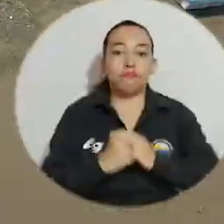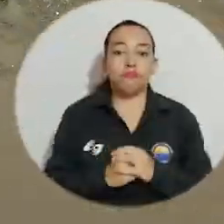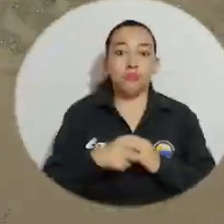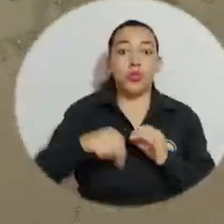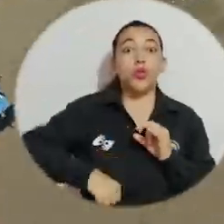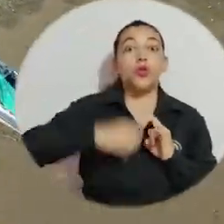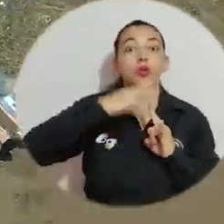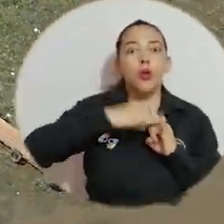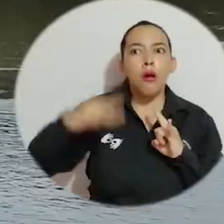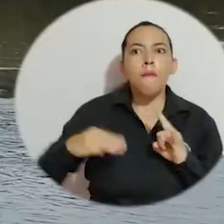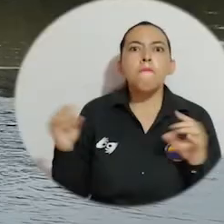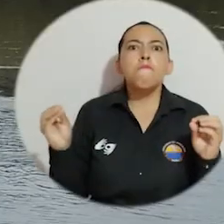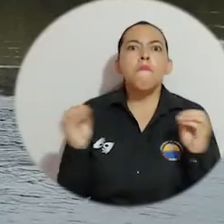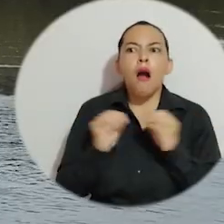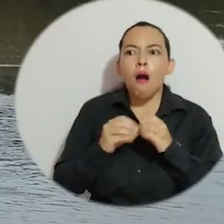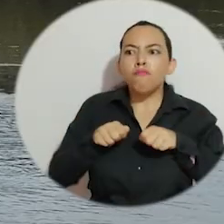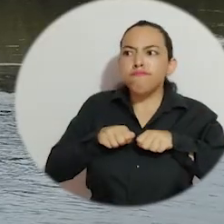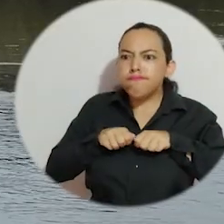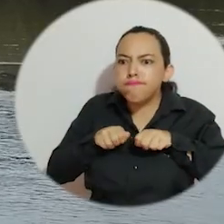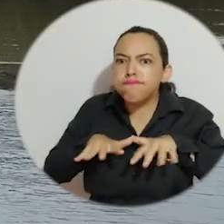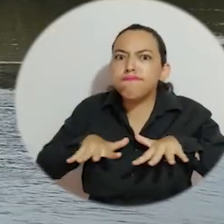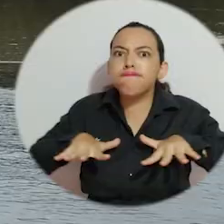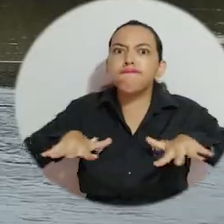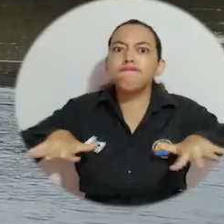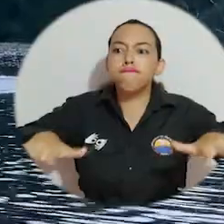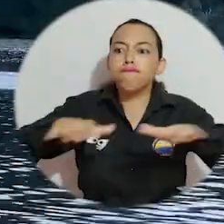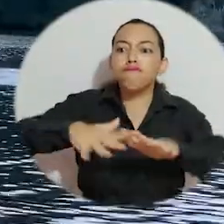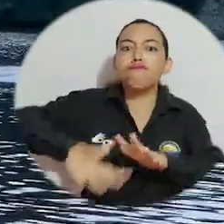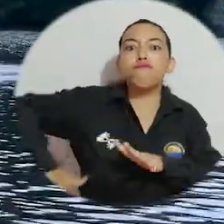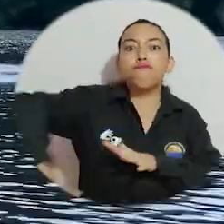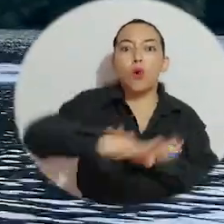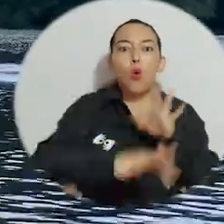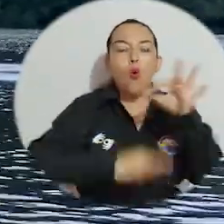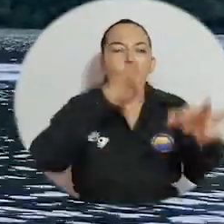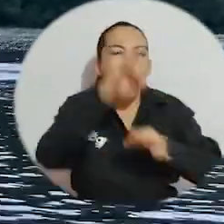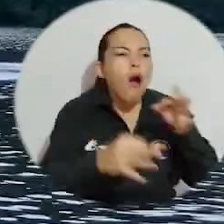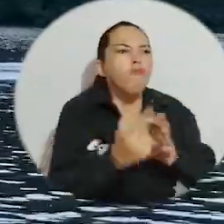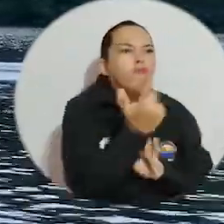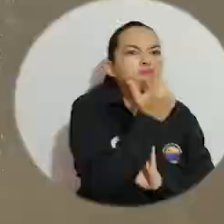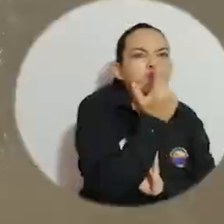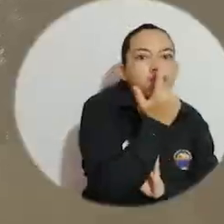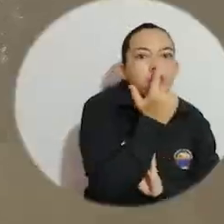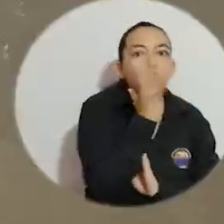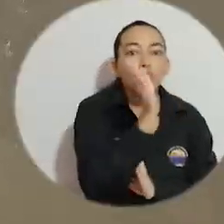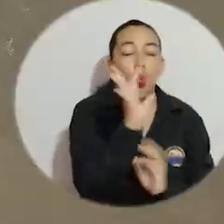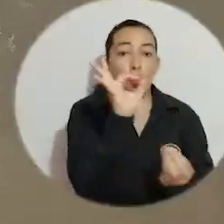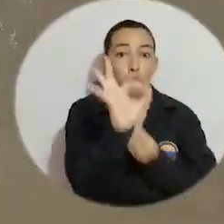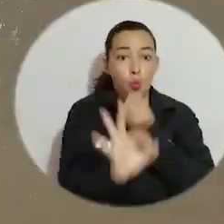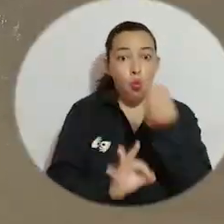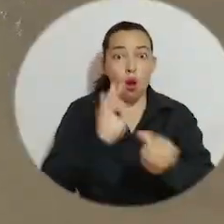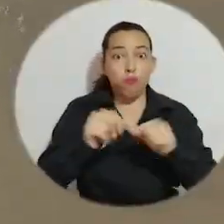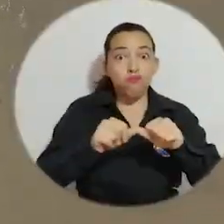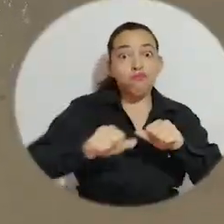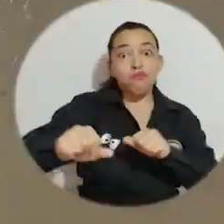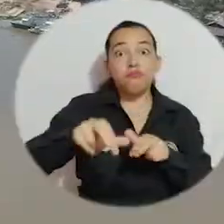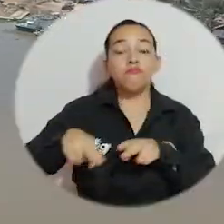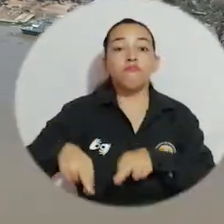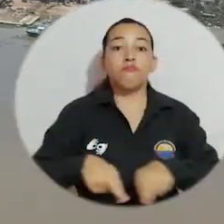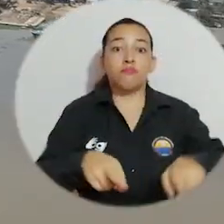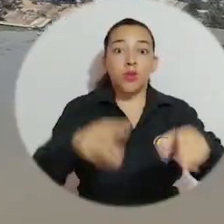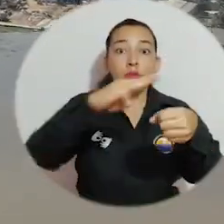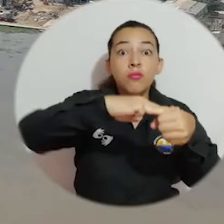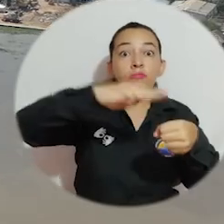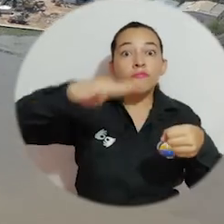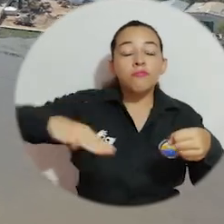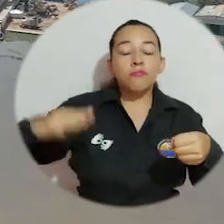conocimientos. La Alma Mater sigue expandiéndose en el territorio a fin de conocer, cuidar y explorar de manera